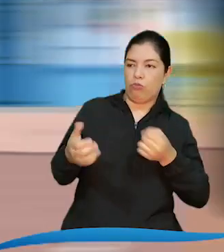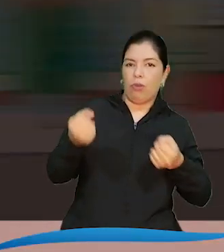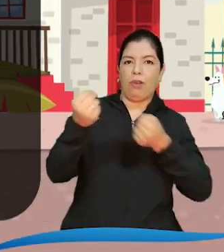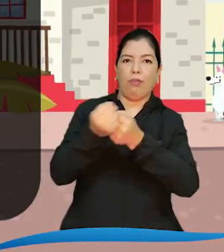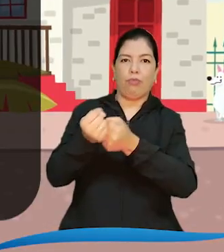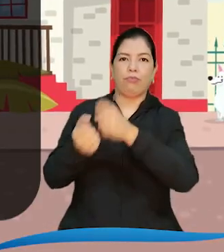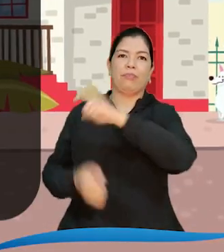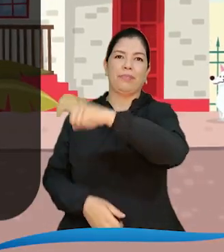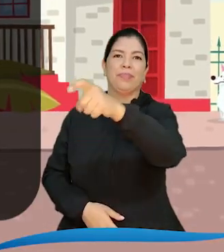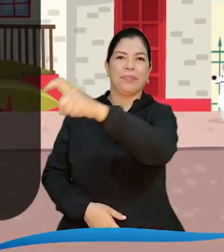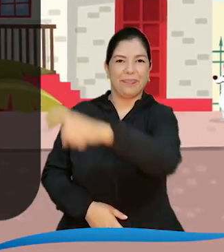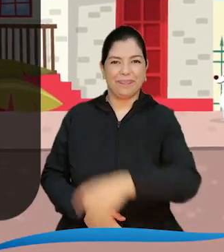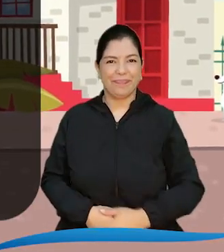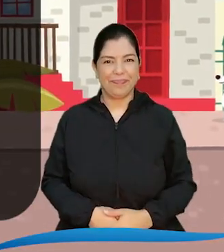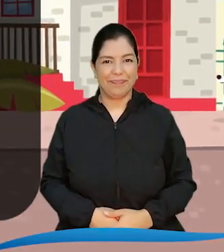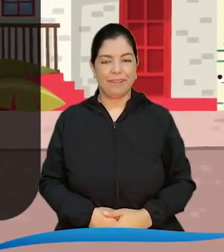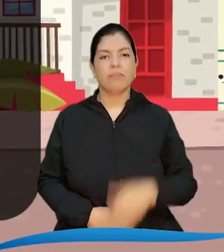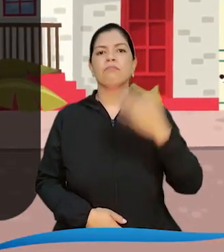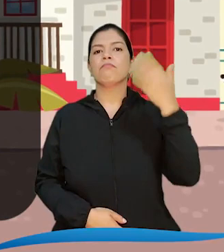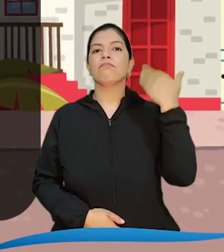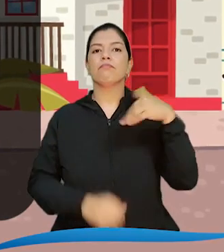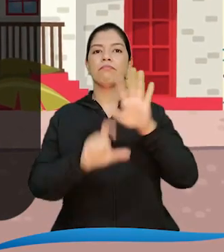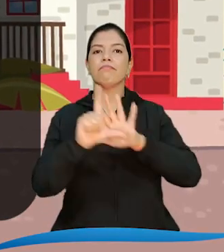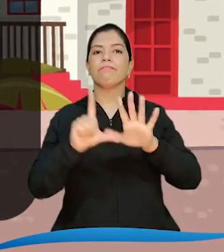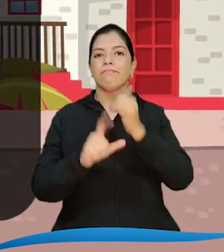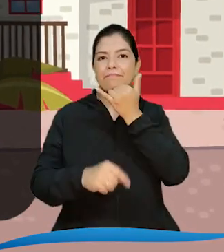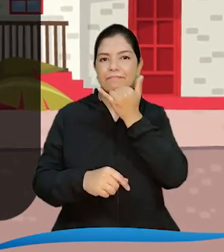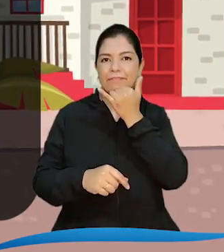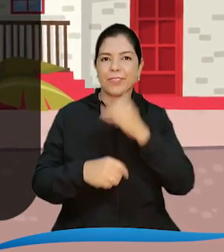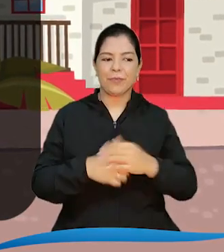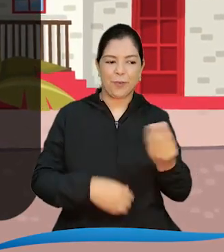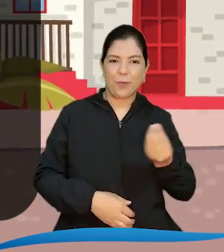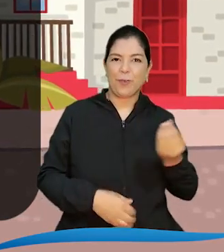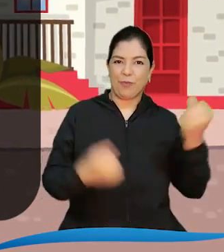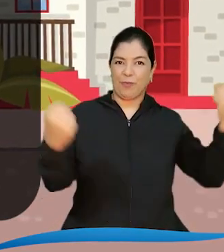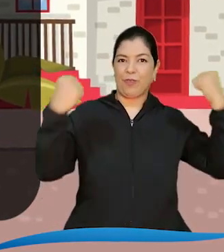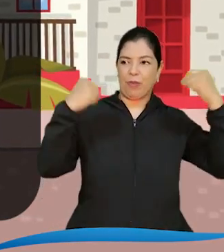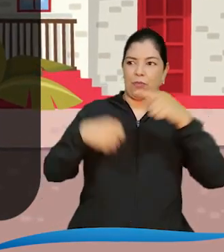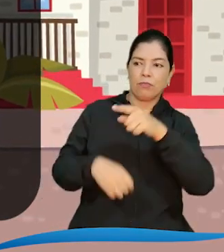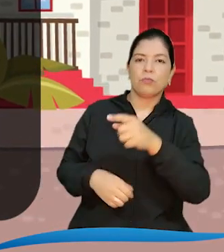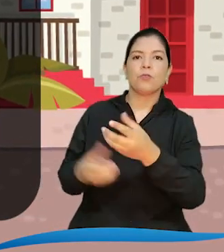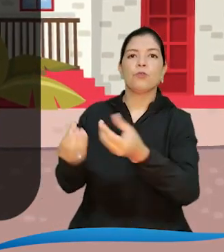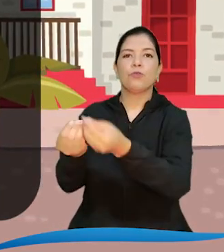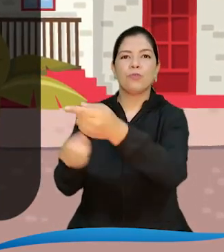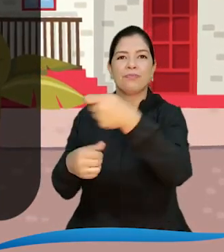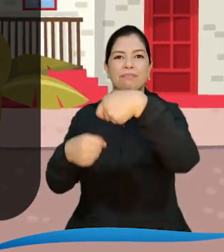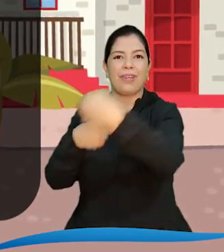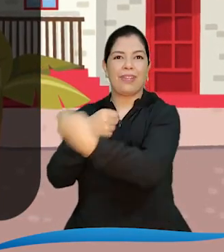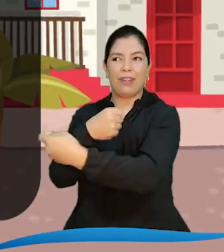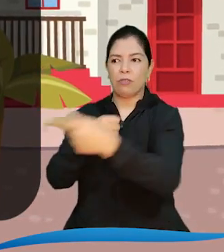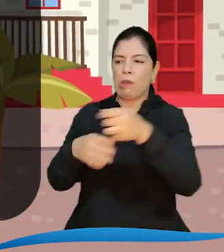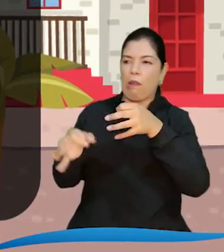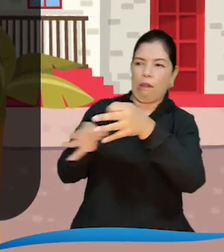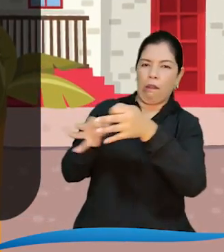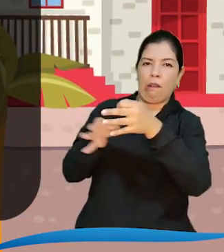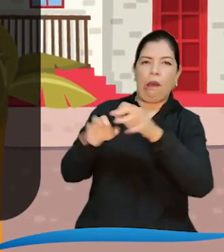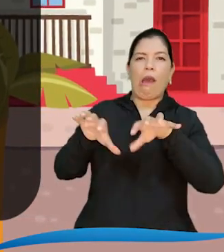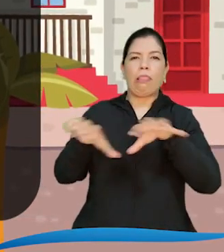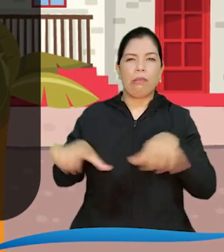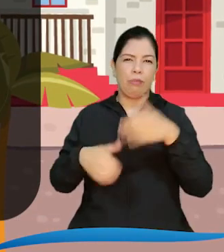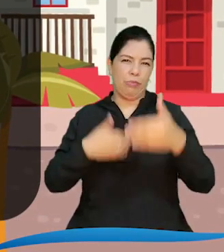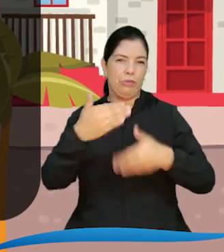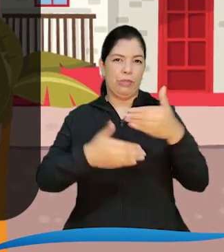En el capítulo anterior, nuestros amigos guiaron el equipo de Los Bananos en las siguientes actividades del proceso de elección